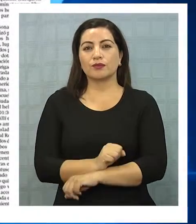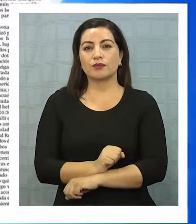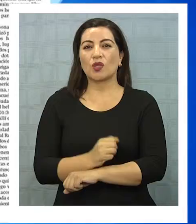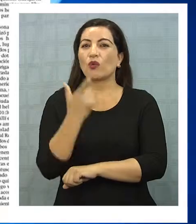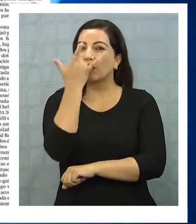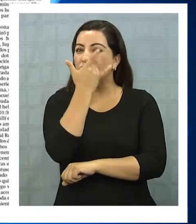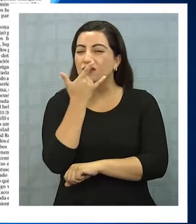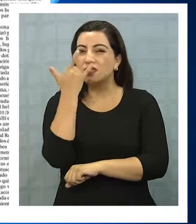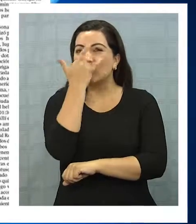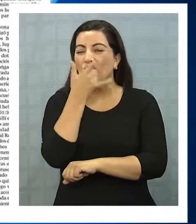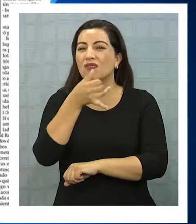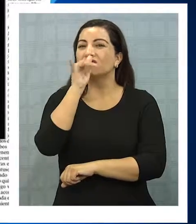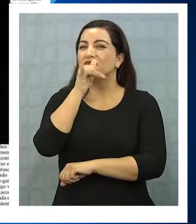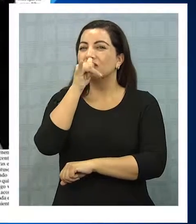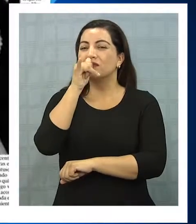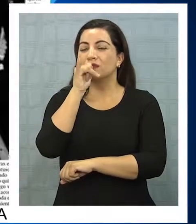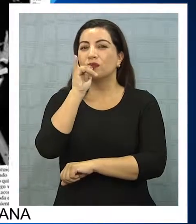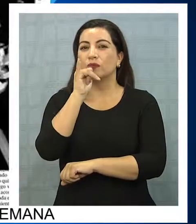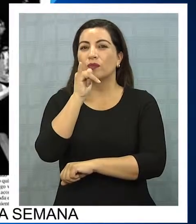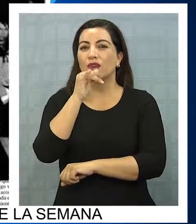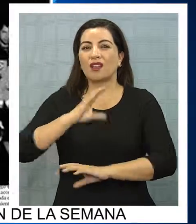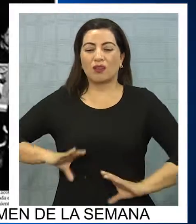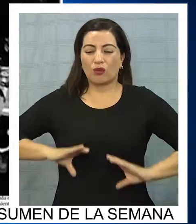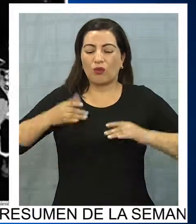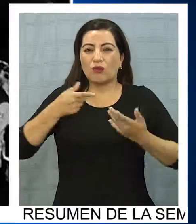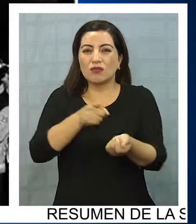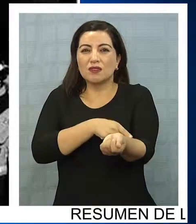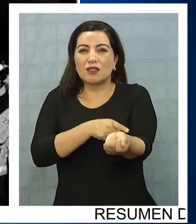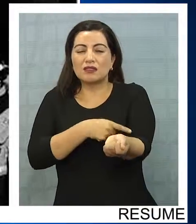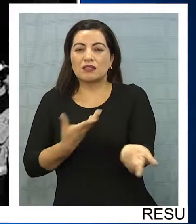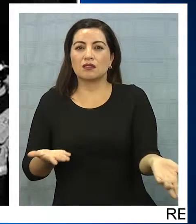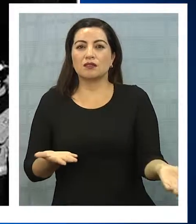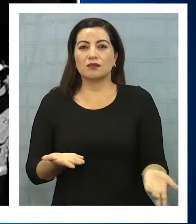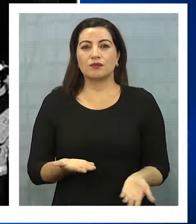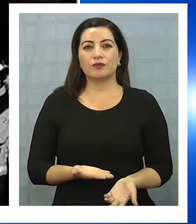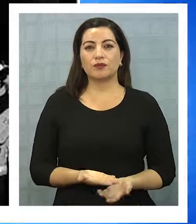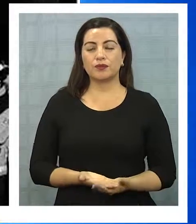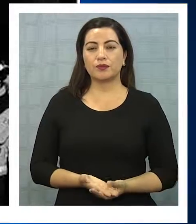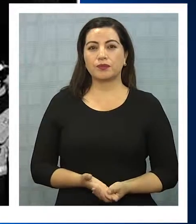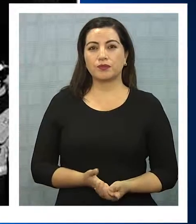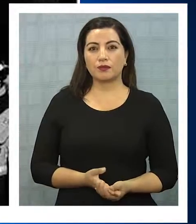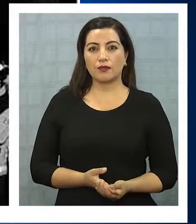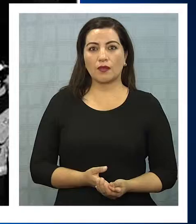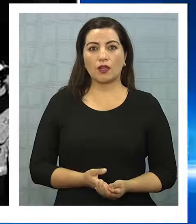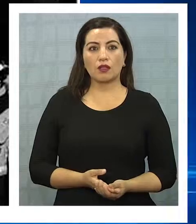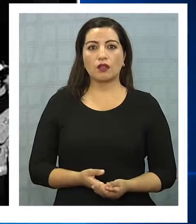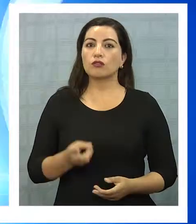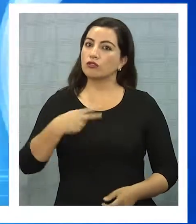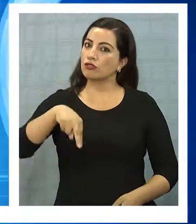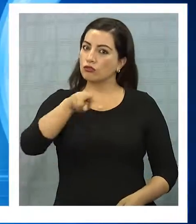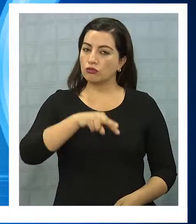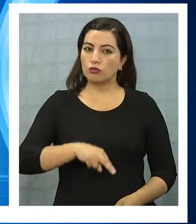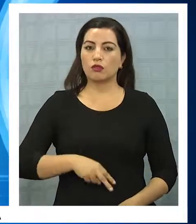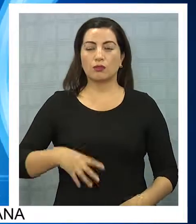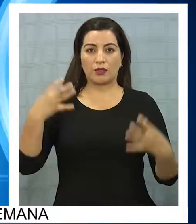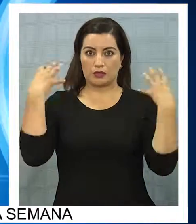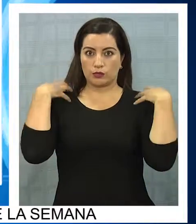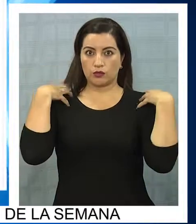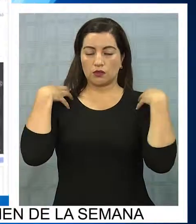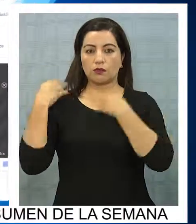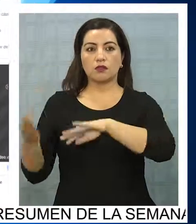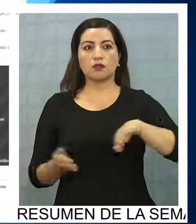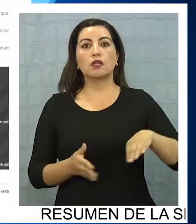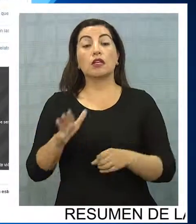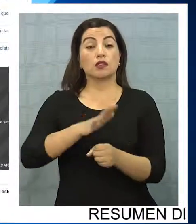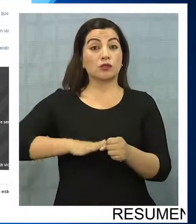con alcohol en el cuerpo, por lo tanto, hay que ser más responsable. La